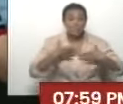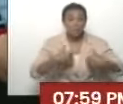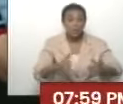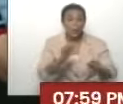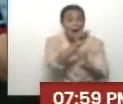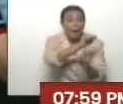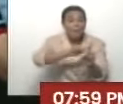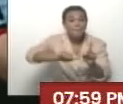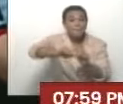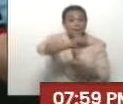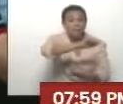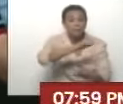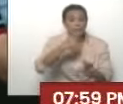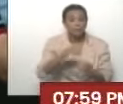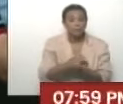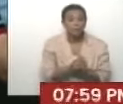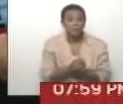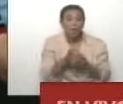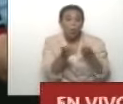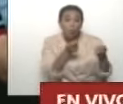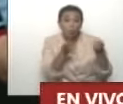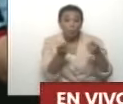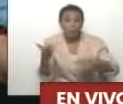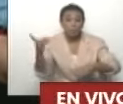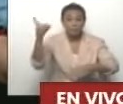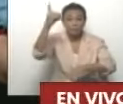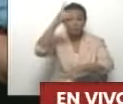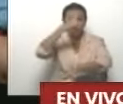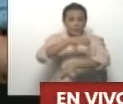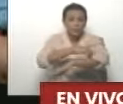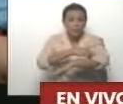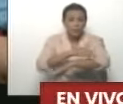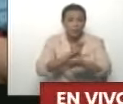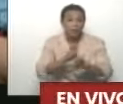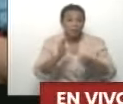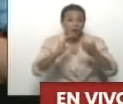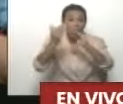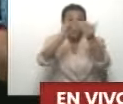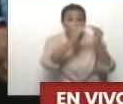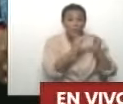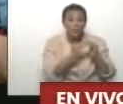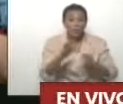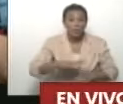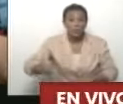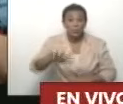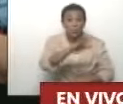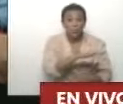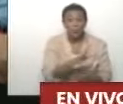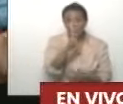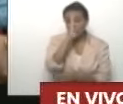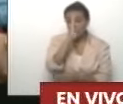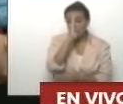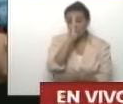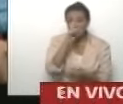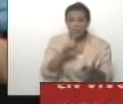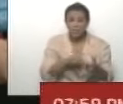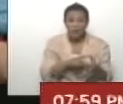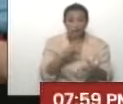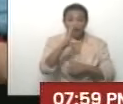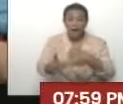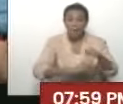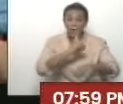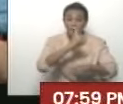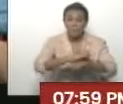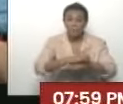programa de abatización y control del vector en todas las comunidades del Estado de Varinas, no solamente aquí en el Distrito